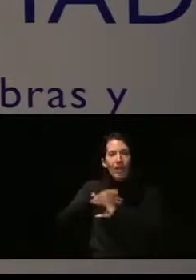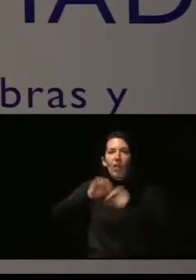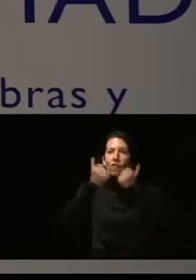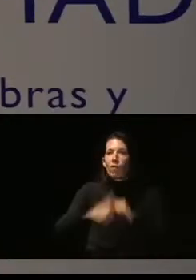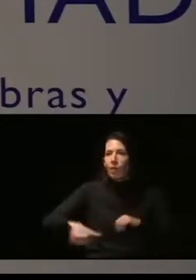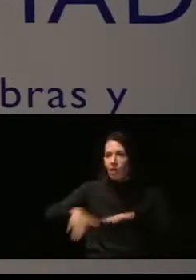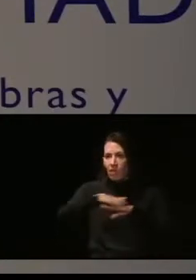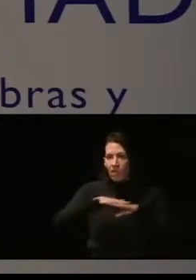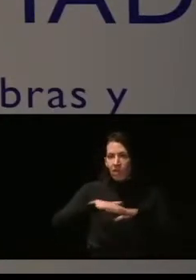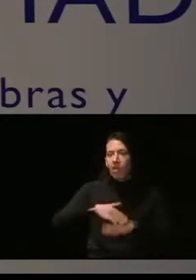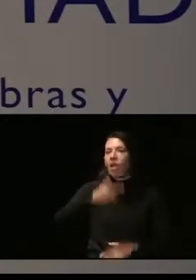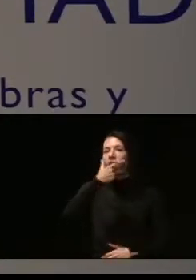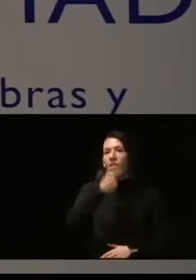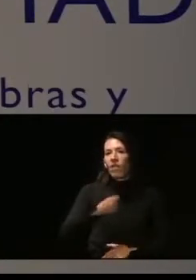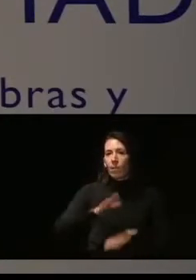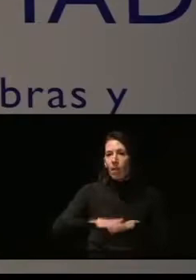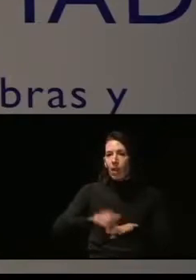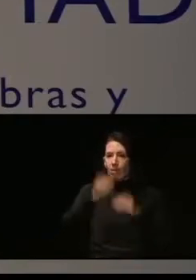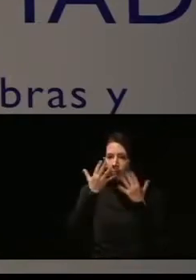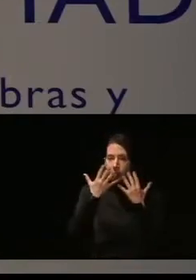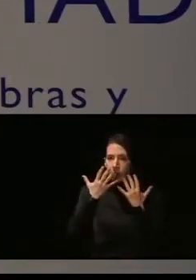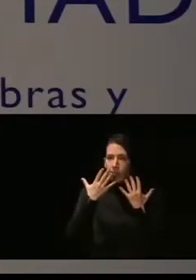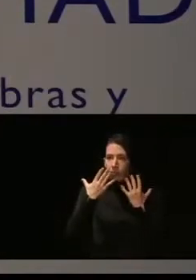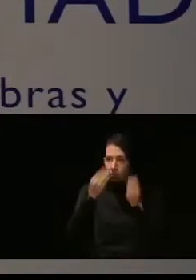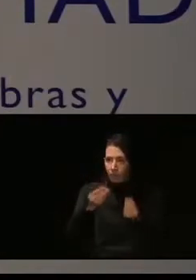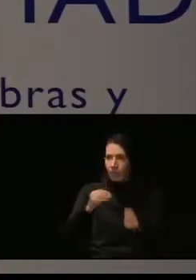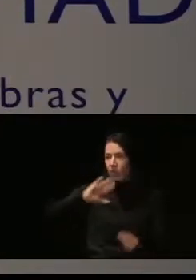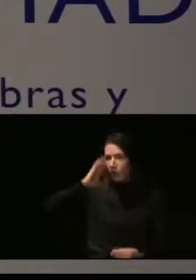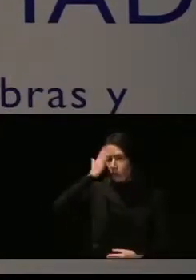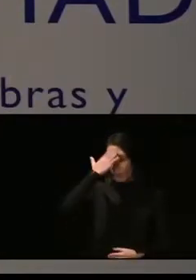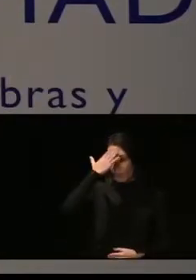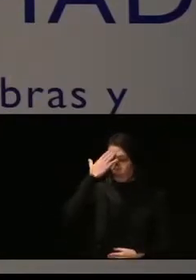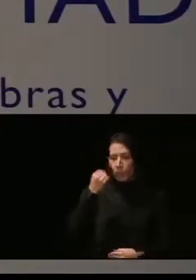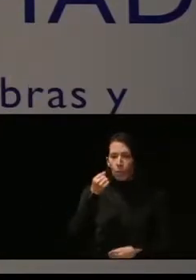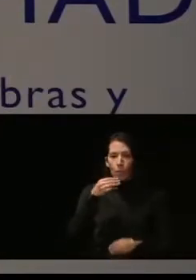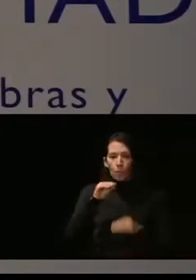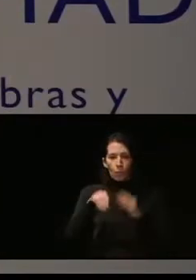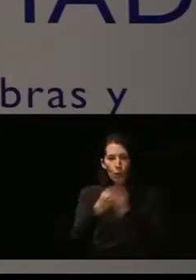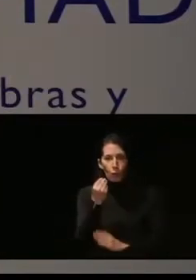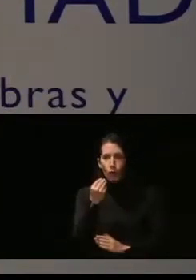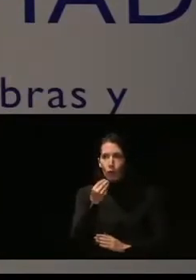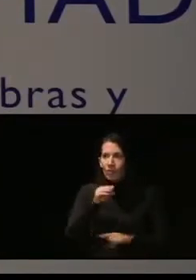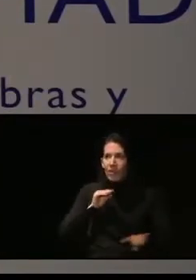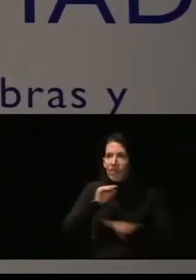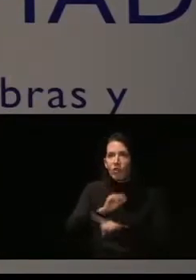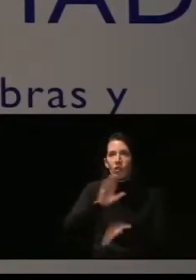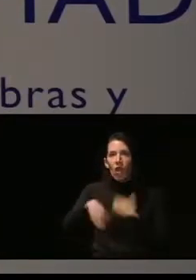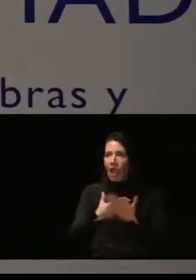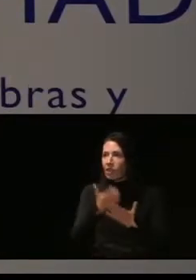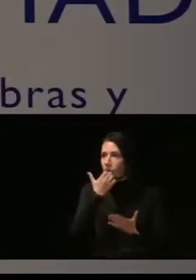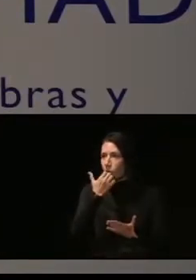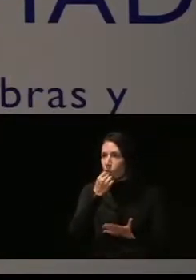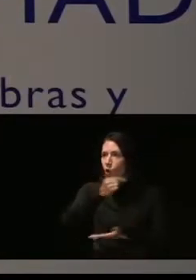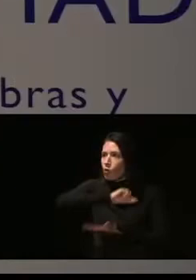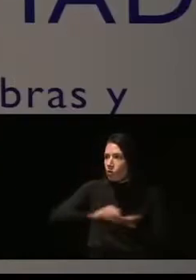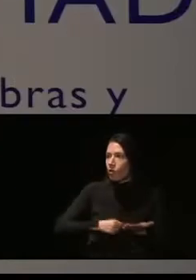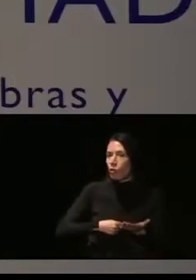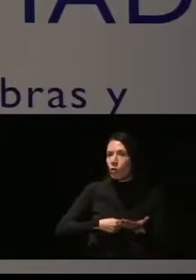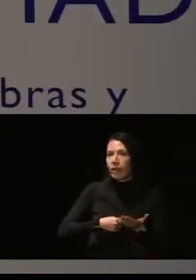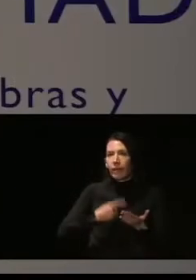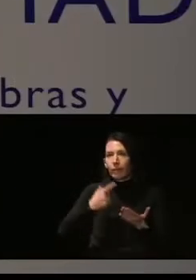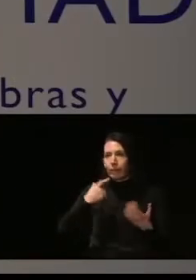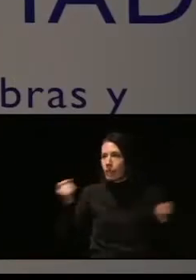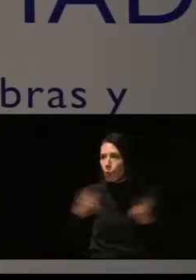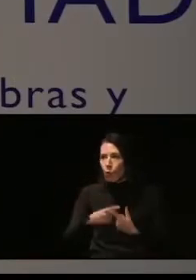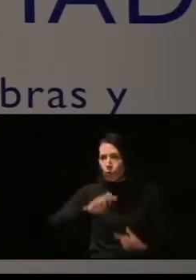principales y productos bancarios, los productos de inversión, pólizas de seguros, entre otras cuestiones que,